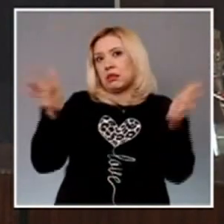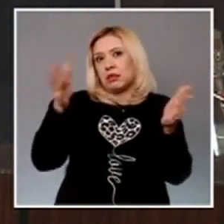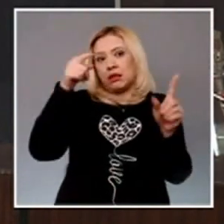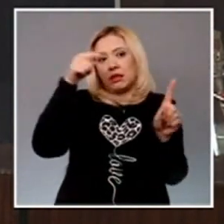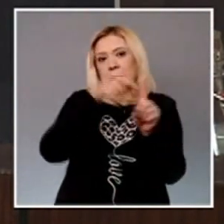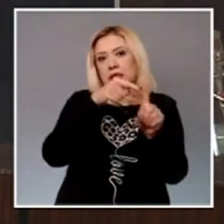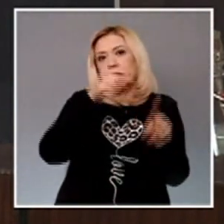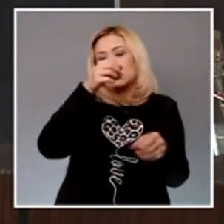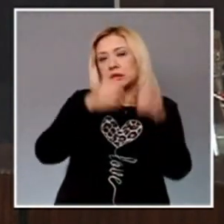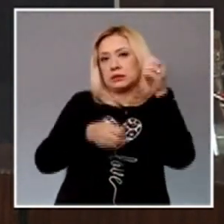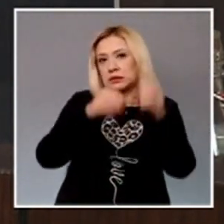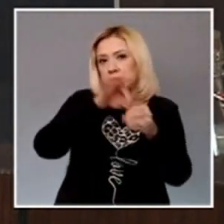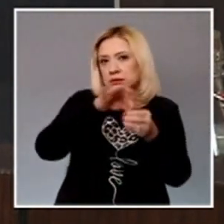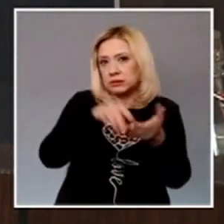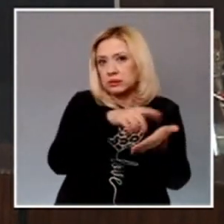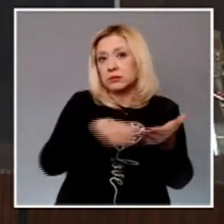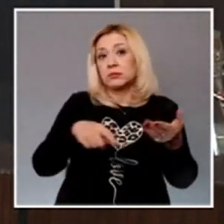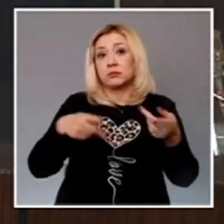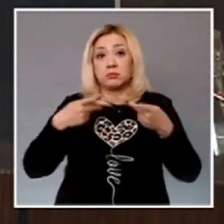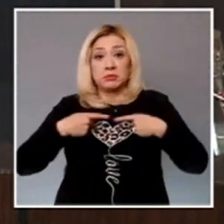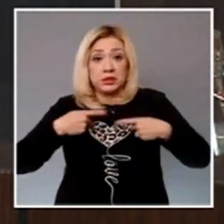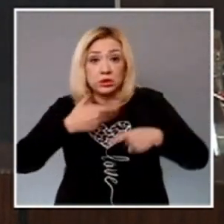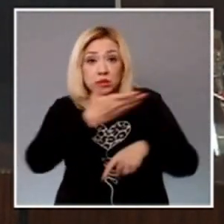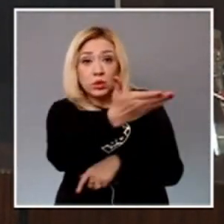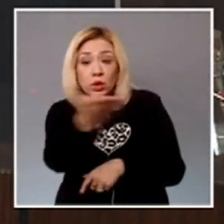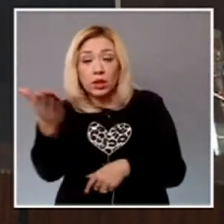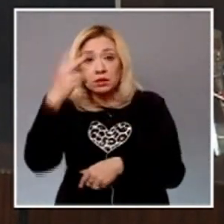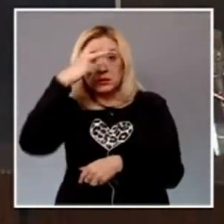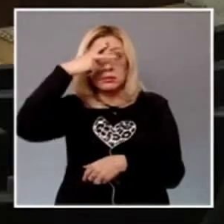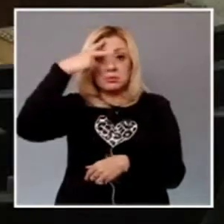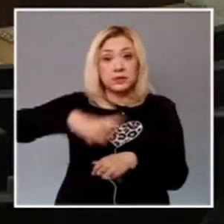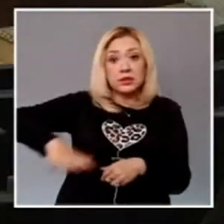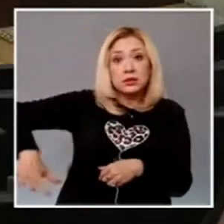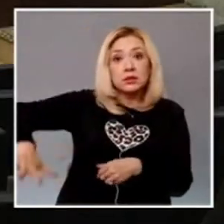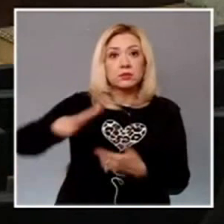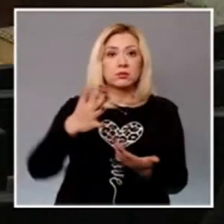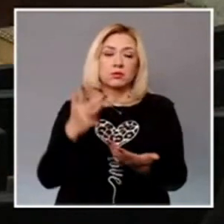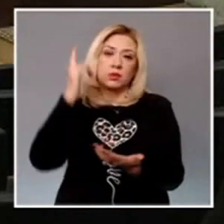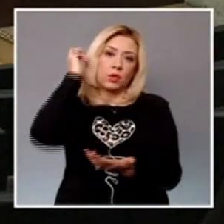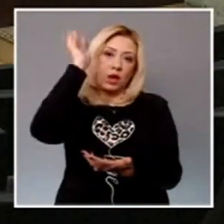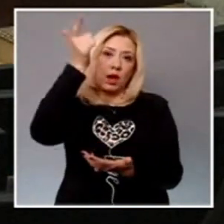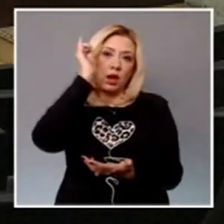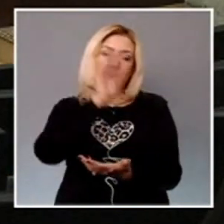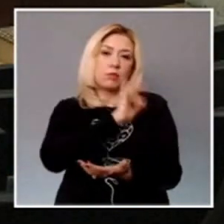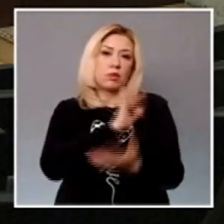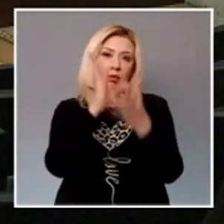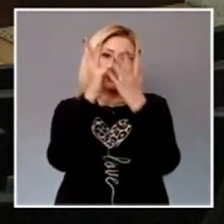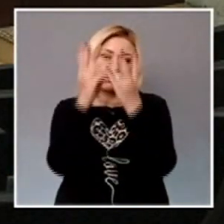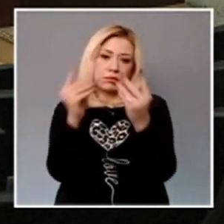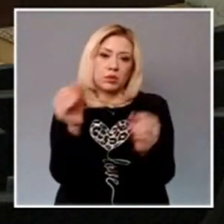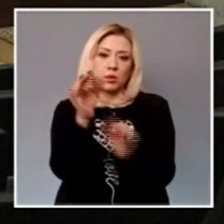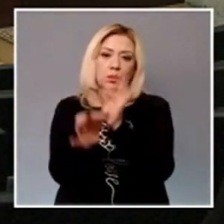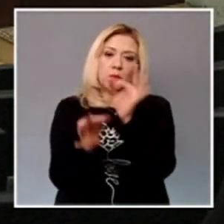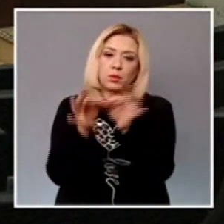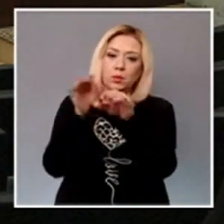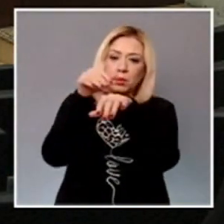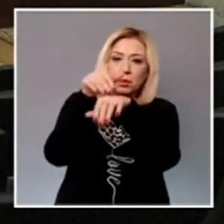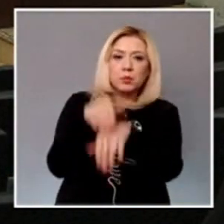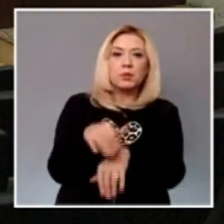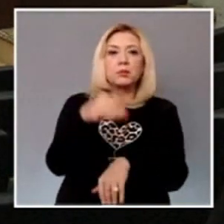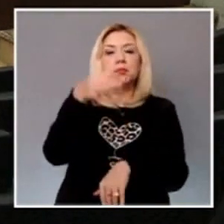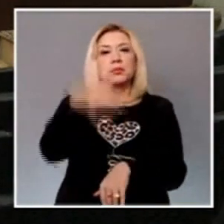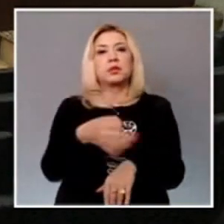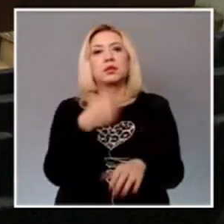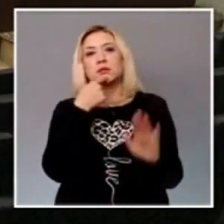ciudadanía. Dijo que espera que estemos a la altura de las circunstancias para cumplir con su encomienda. La y los magistrados que